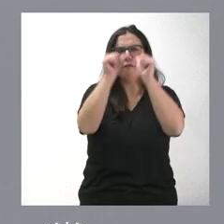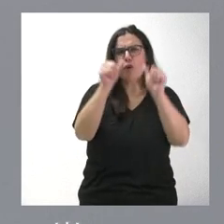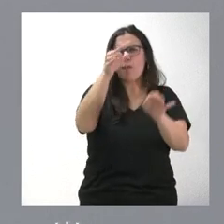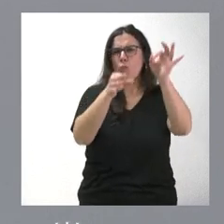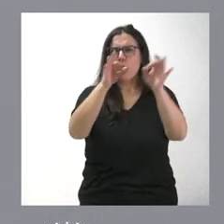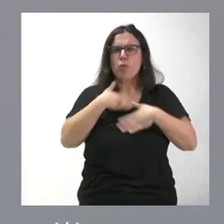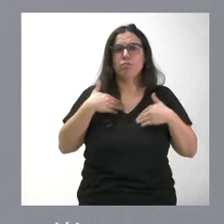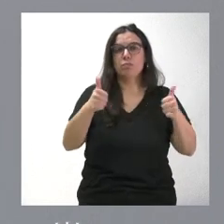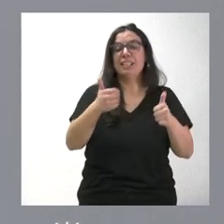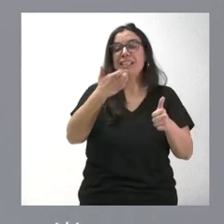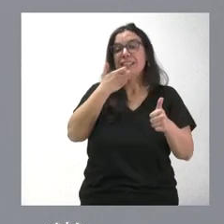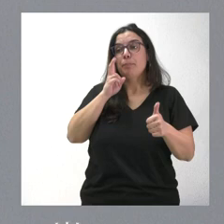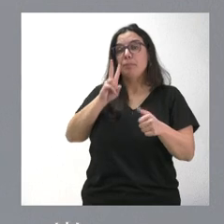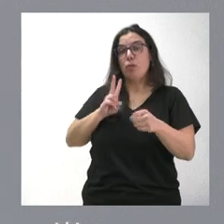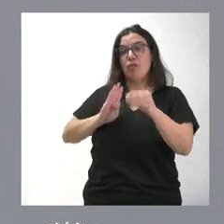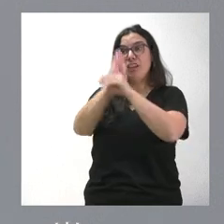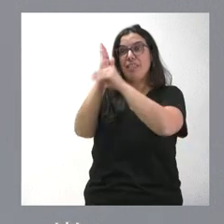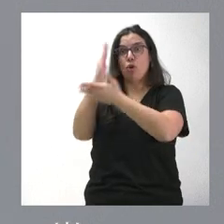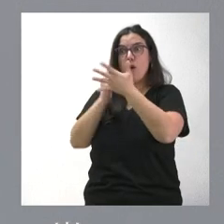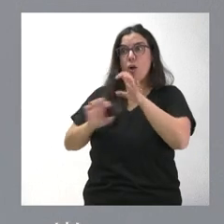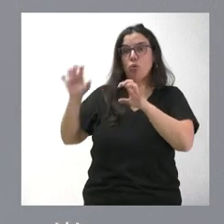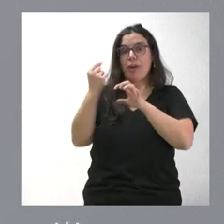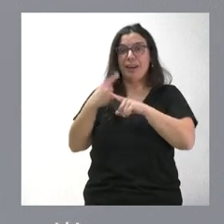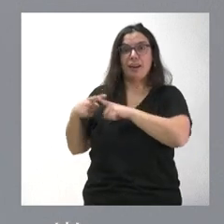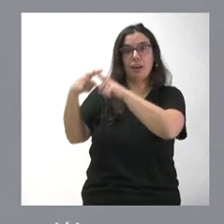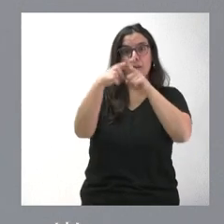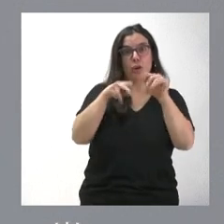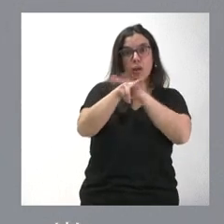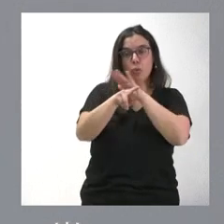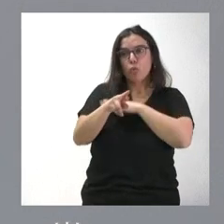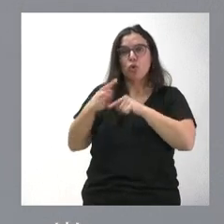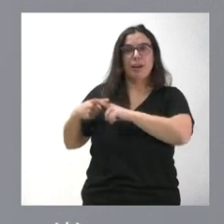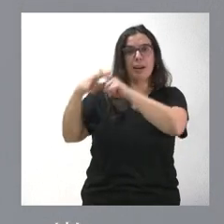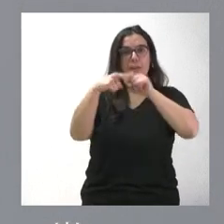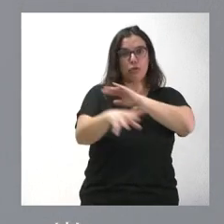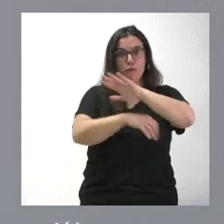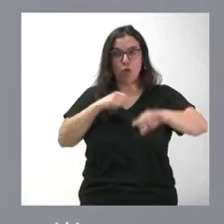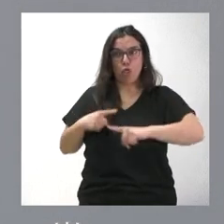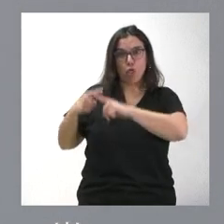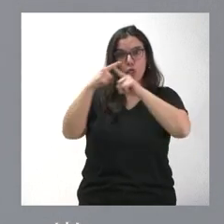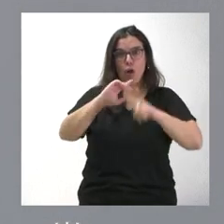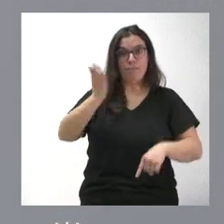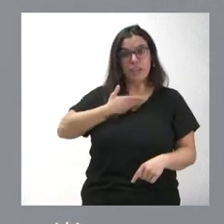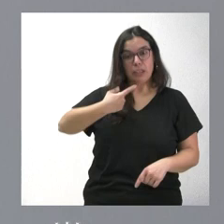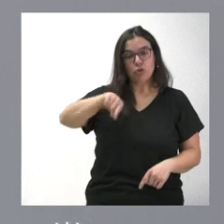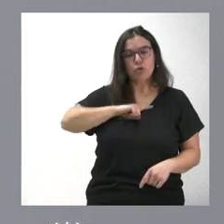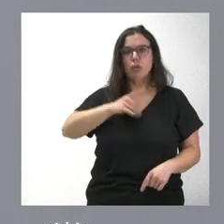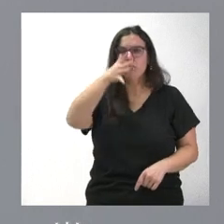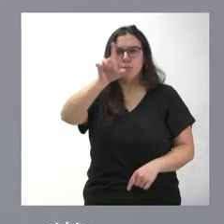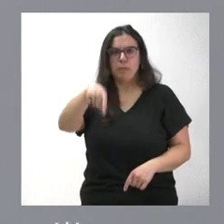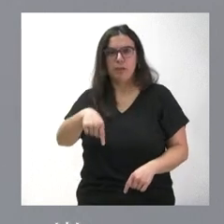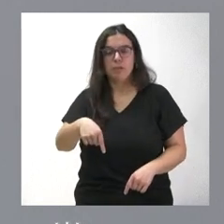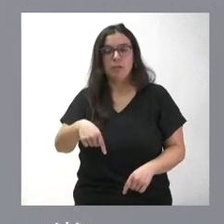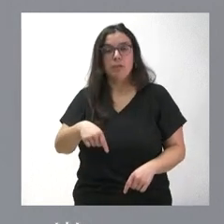si en el ámbito de la financiación autonómica, del reparto de recursos, de la distribución de fondos entre comunidades autónomas se nos perjudica de alguna manera. Y la